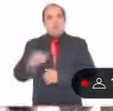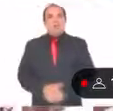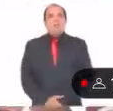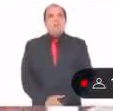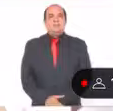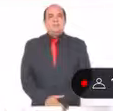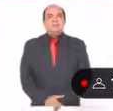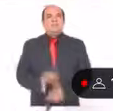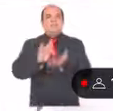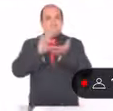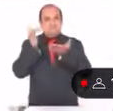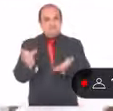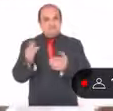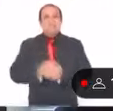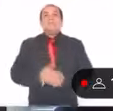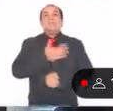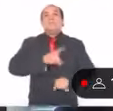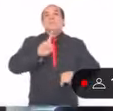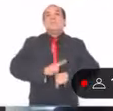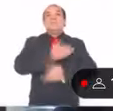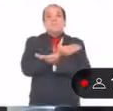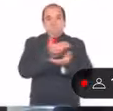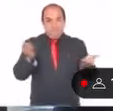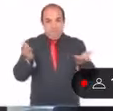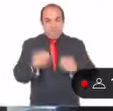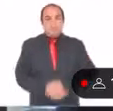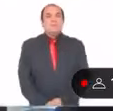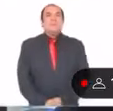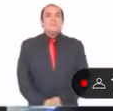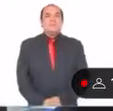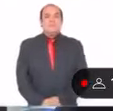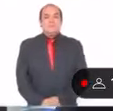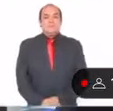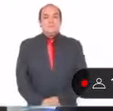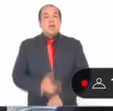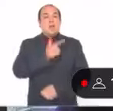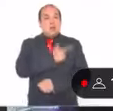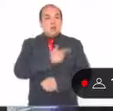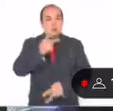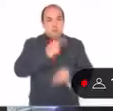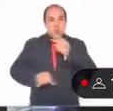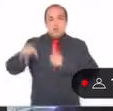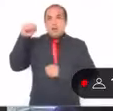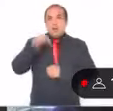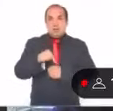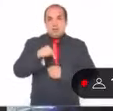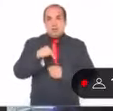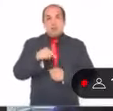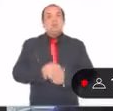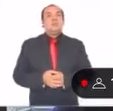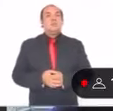Gracias, buenos días a todas y a todos. Me da mucho gusto estar aquí en esta